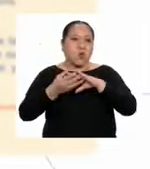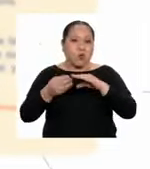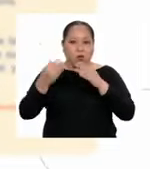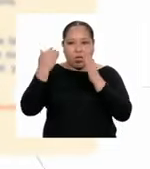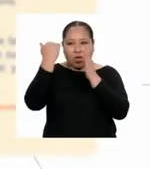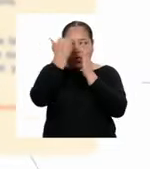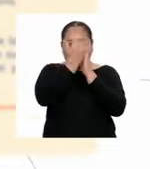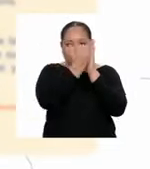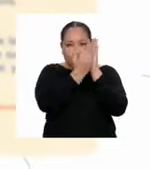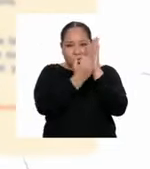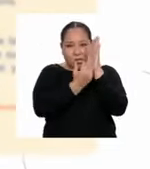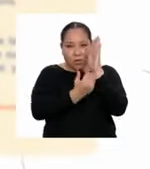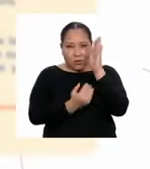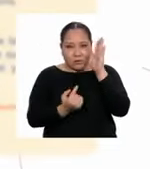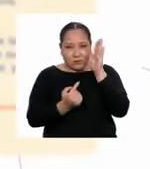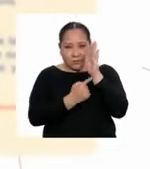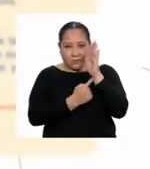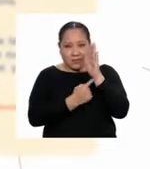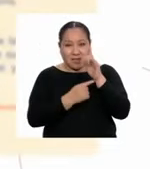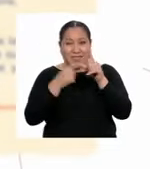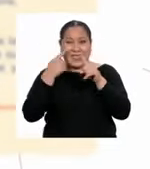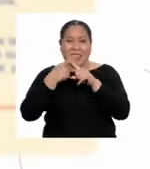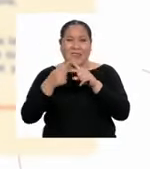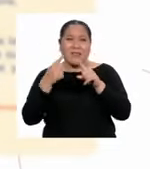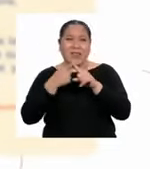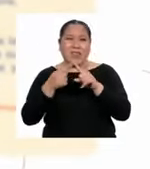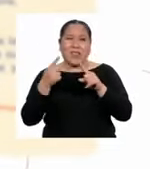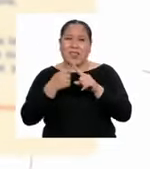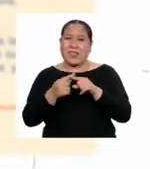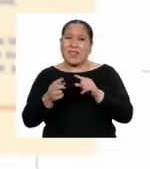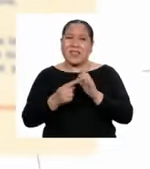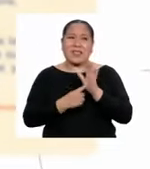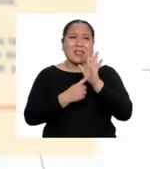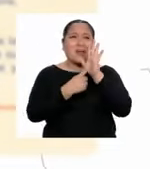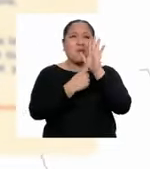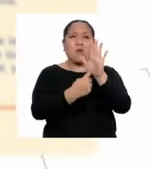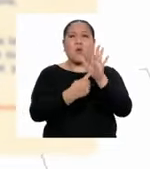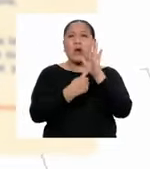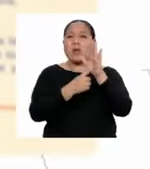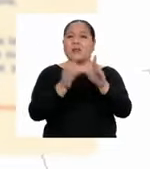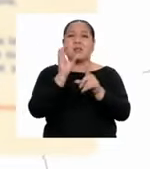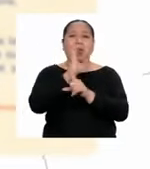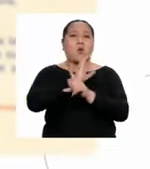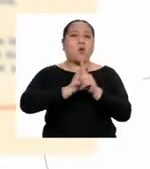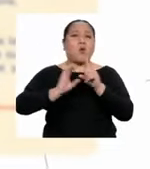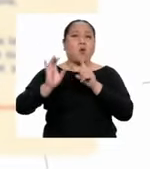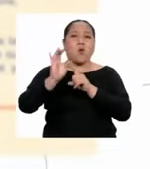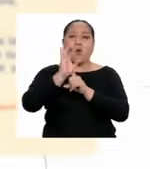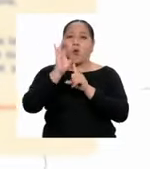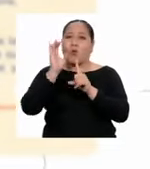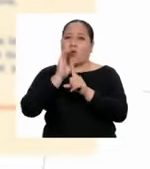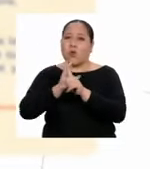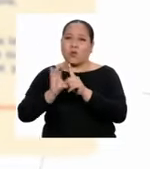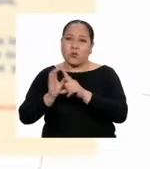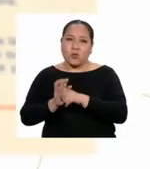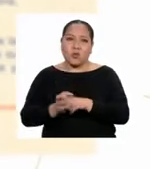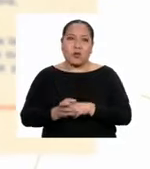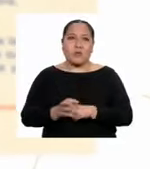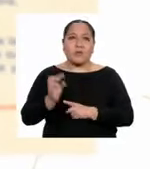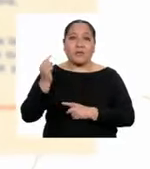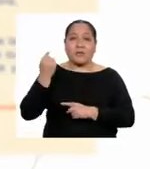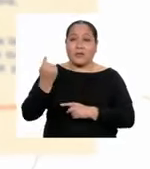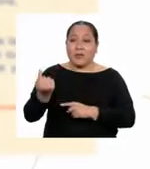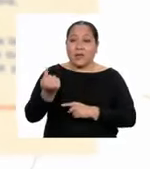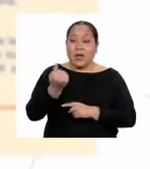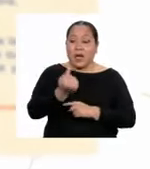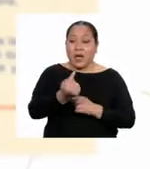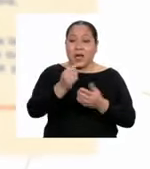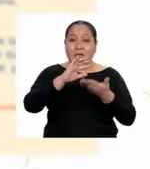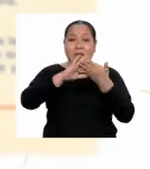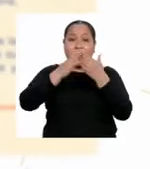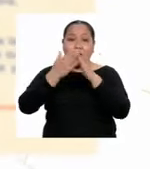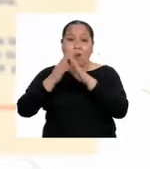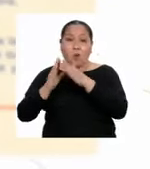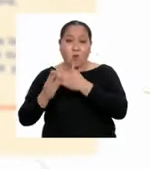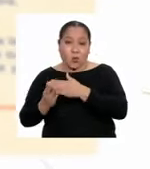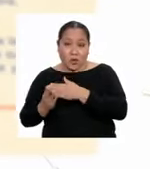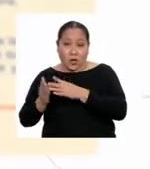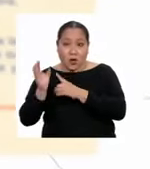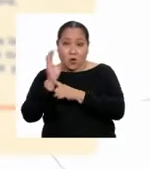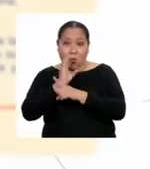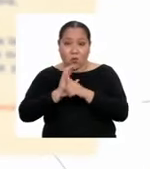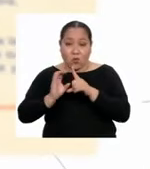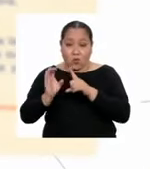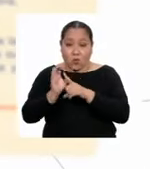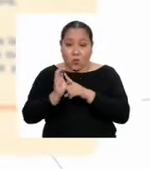Esto implica una diversidad de manifestaciones culturales, puesto que la vitalidad de las comunidades culturales